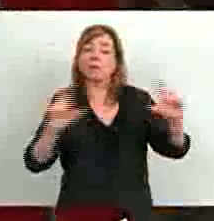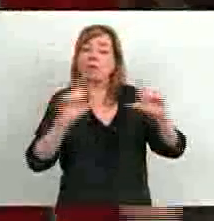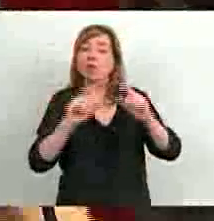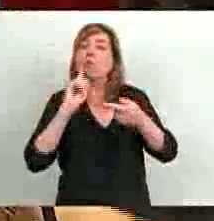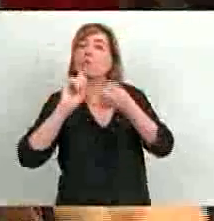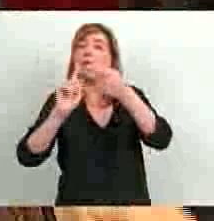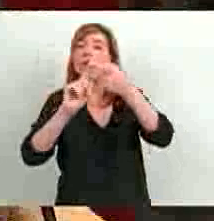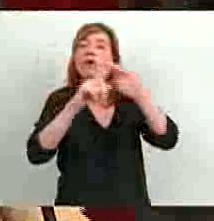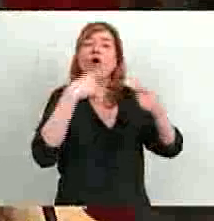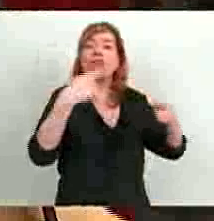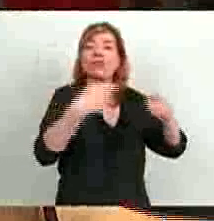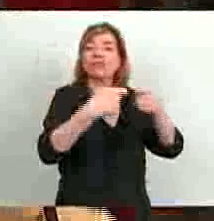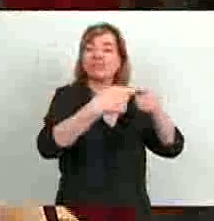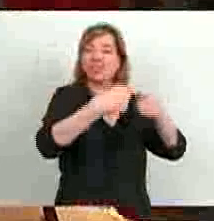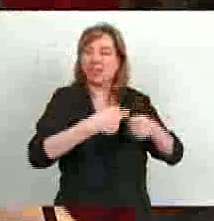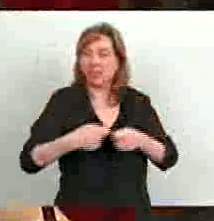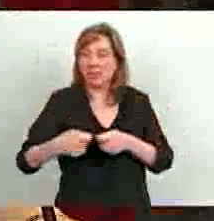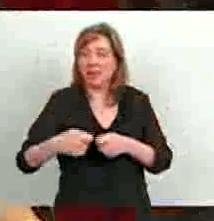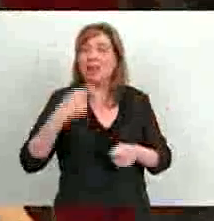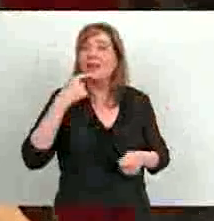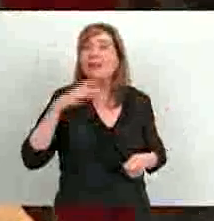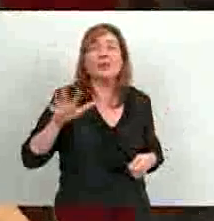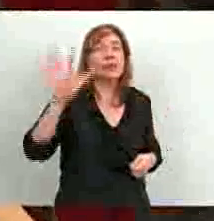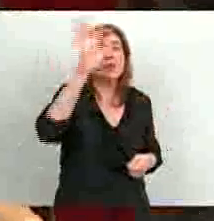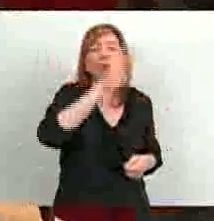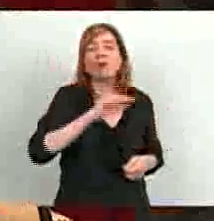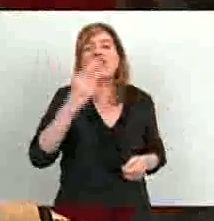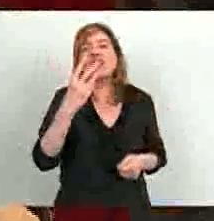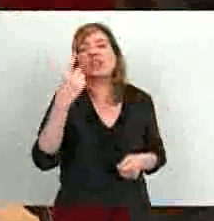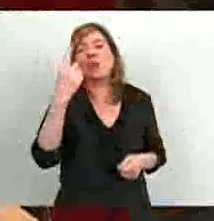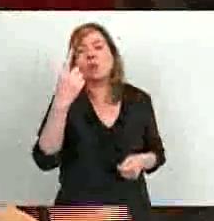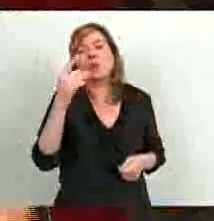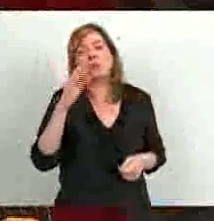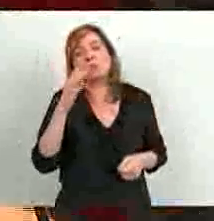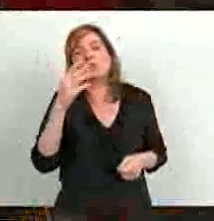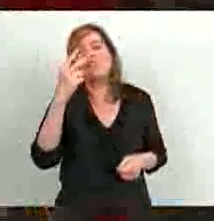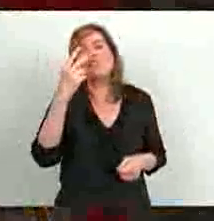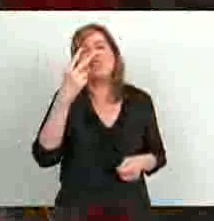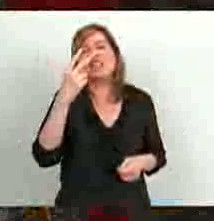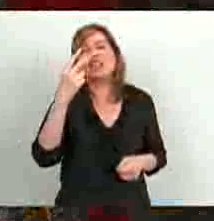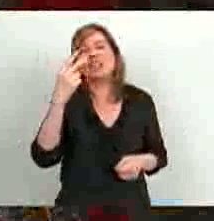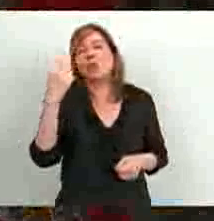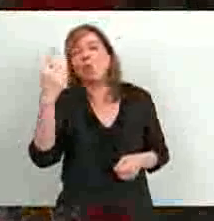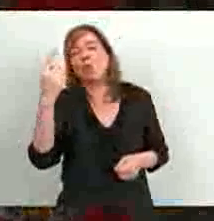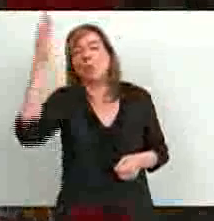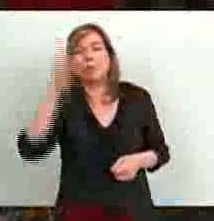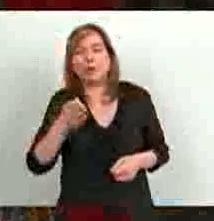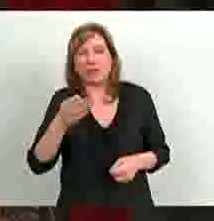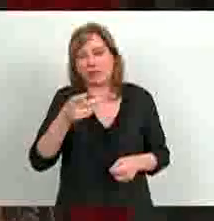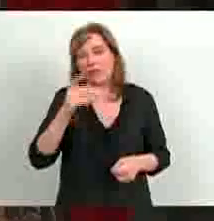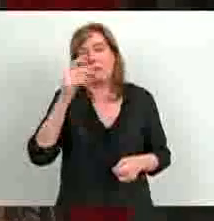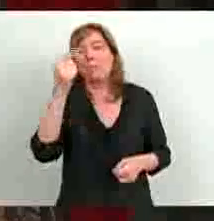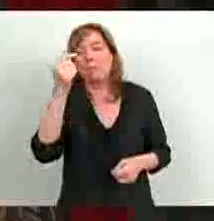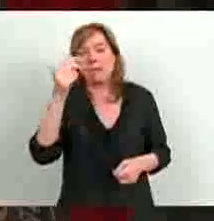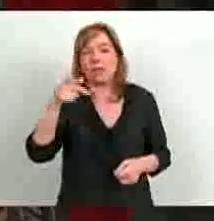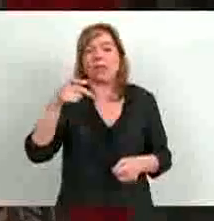empresas, en realidad les está costando entre 31 y 29 pesos el barril de petróleo. Por eso